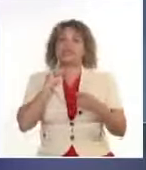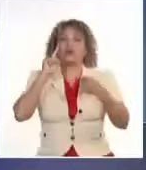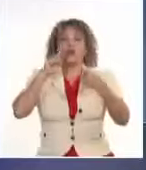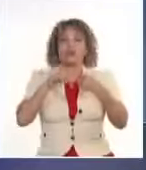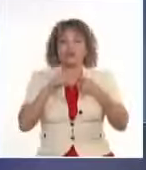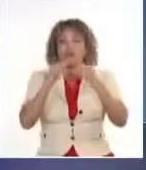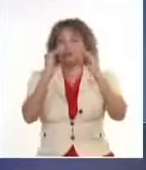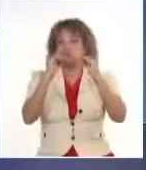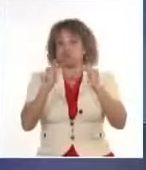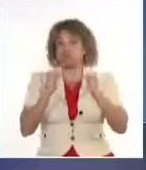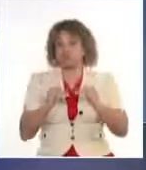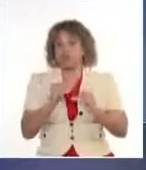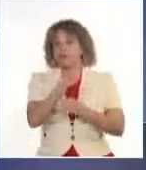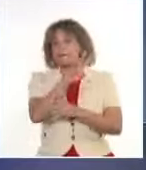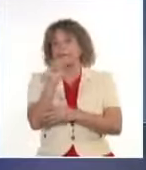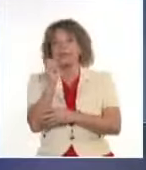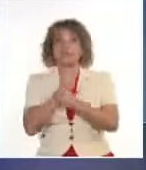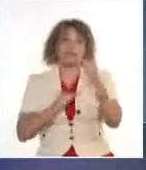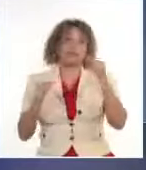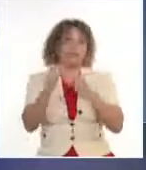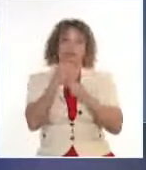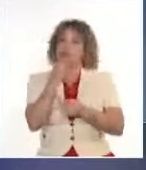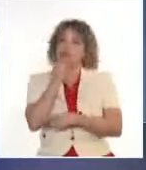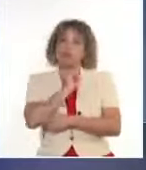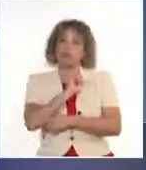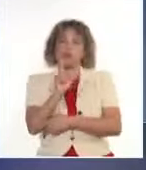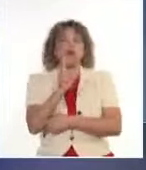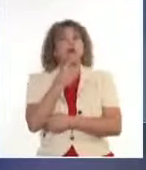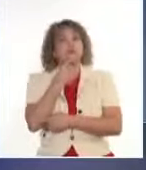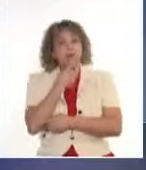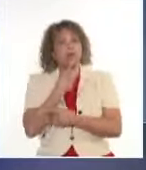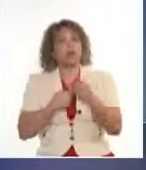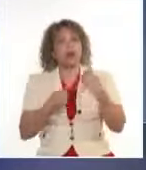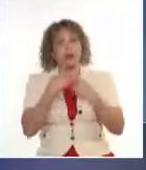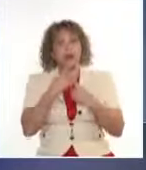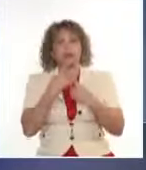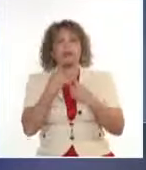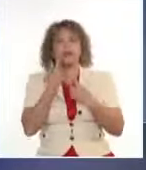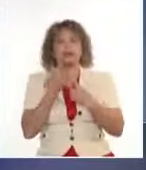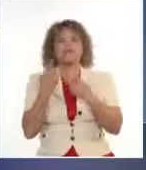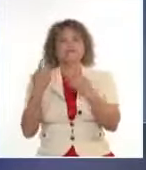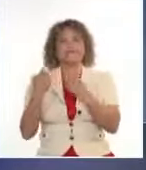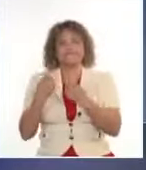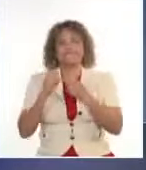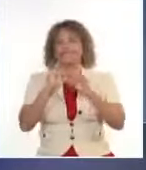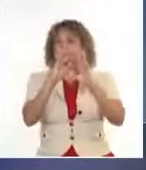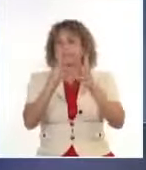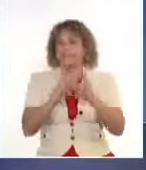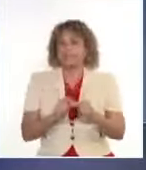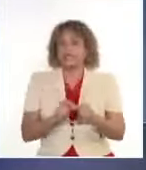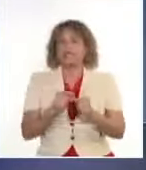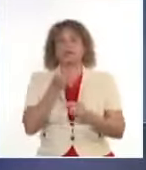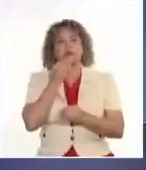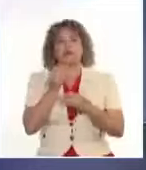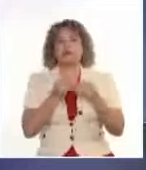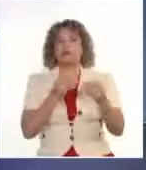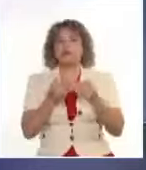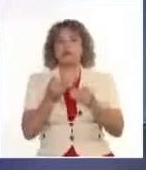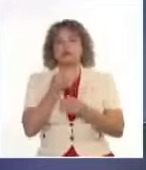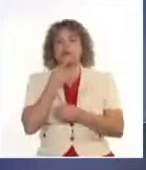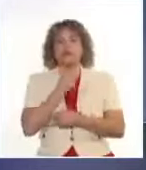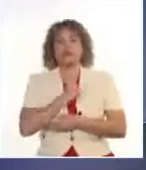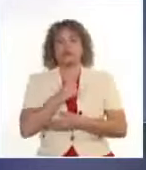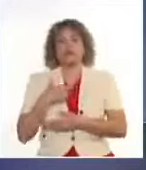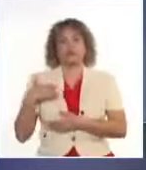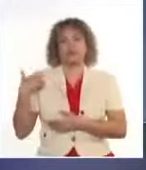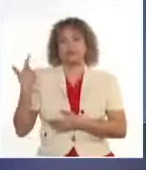un lugar entre los 20 primeros, pero aun cuando restan análisis más reposados, se impone ratificar que no hubo triunfalismo en